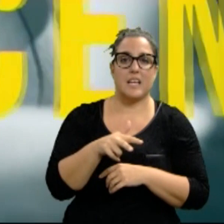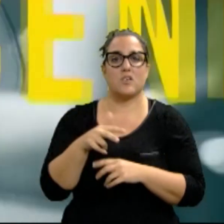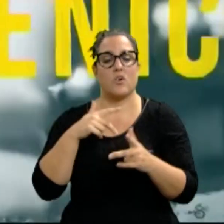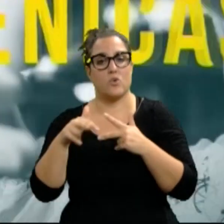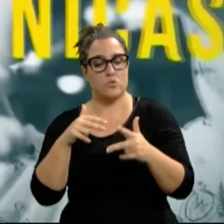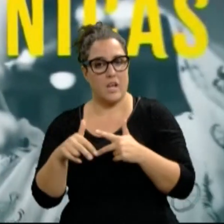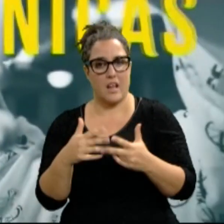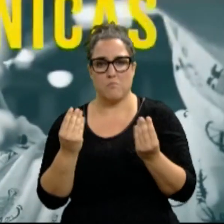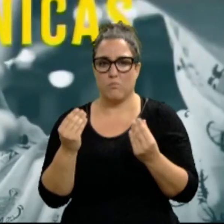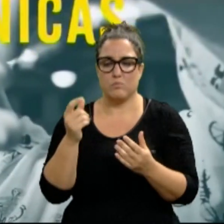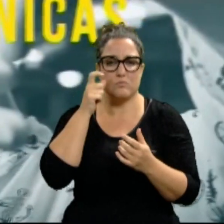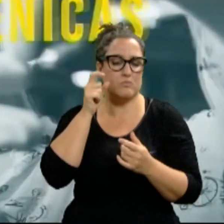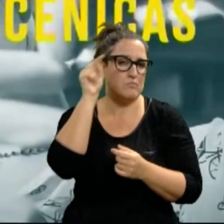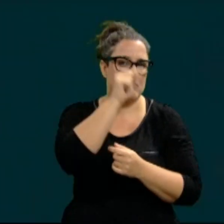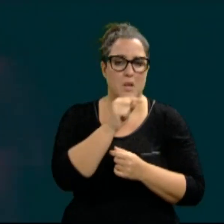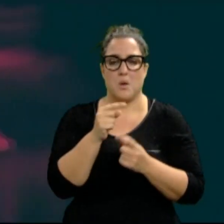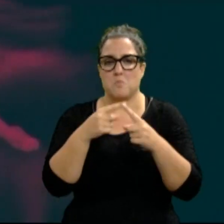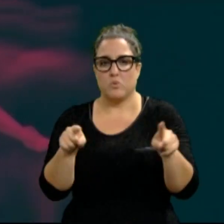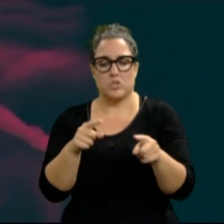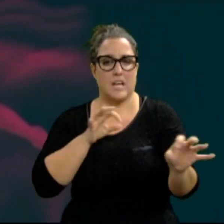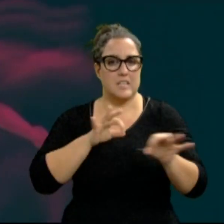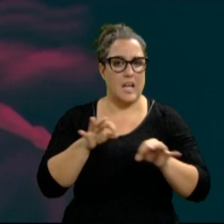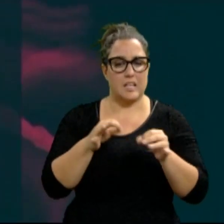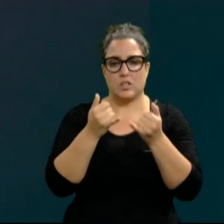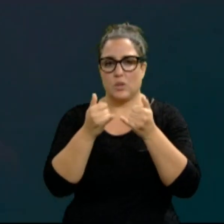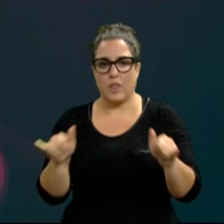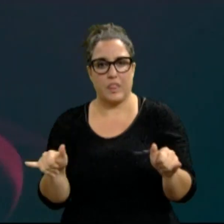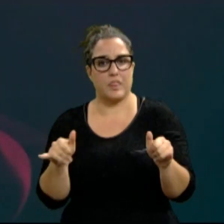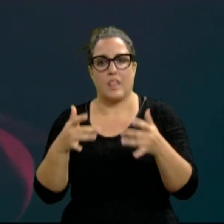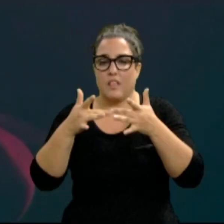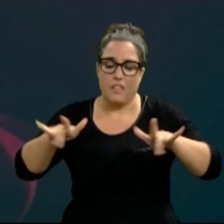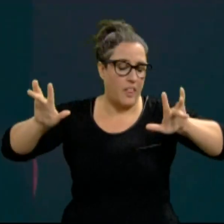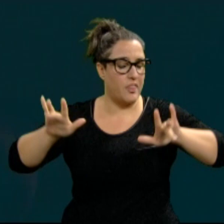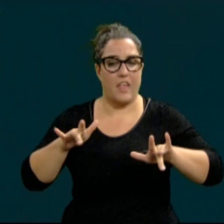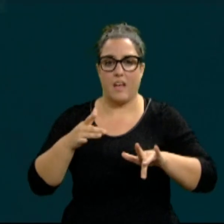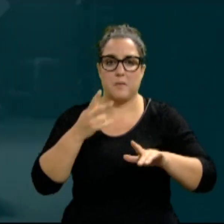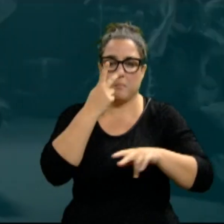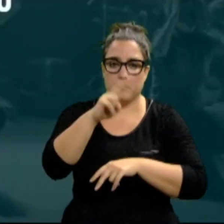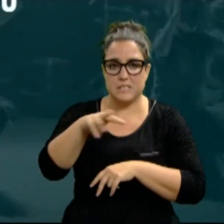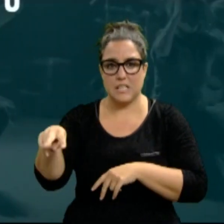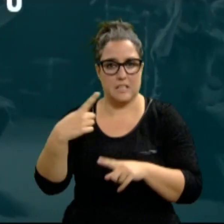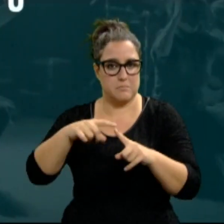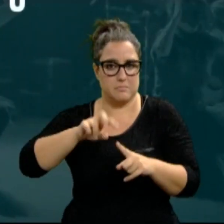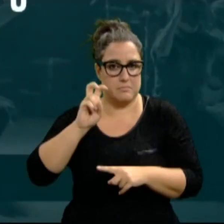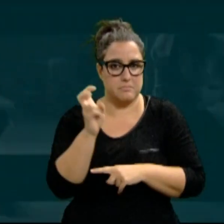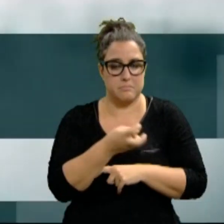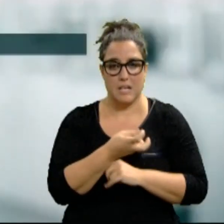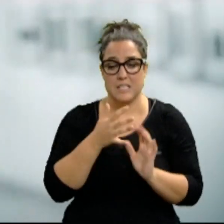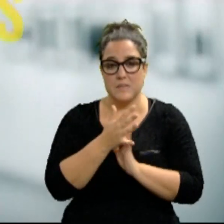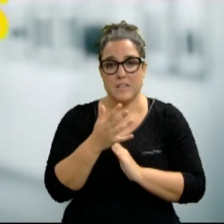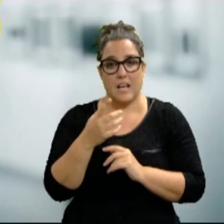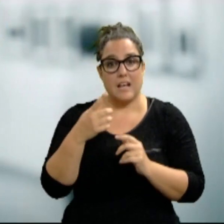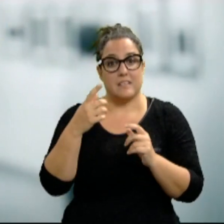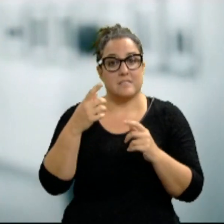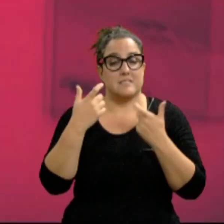localidades. Agrupa música, teatro, danza o visitas a enclaves patrimonales. Una programación de Kilómetro Cero que pone en valor el sector cultural